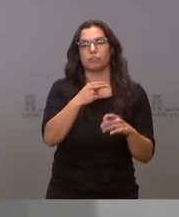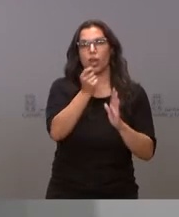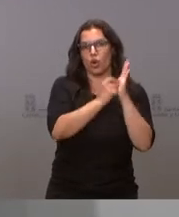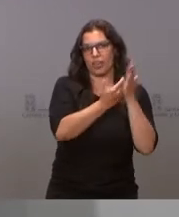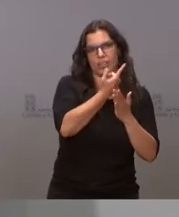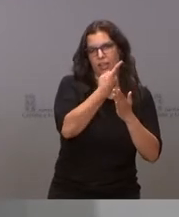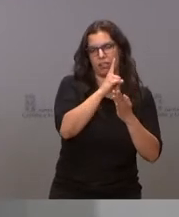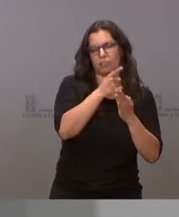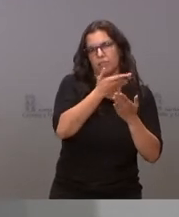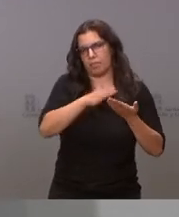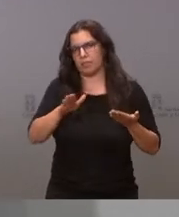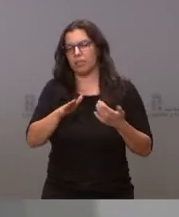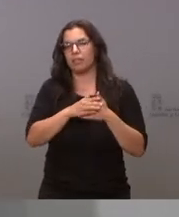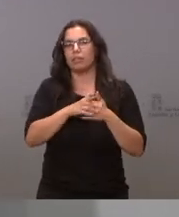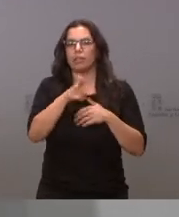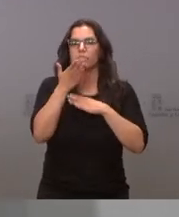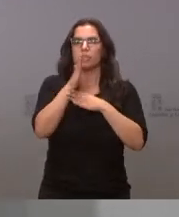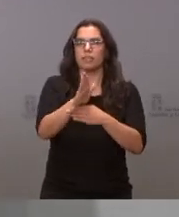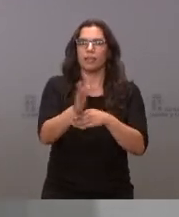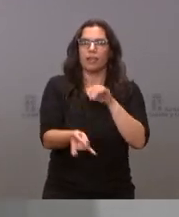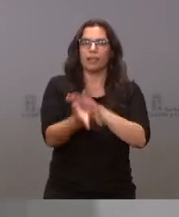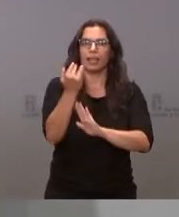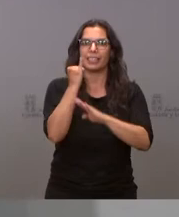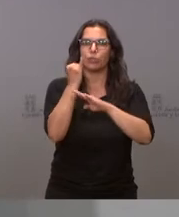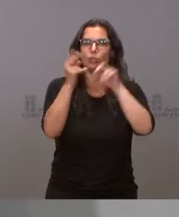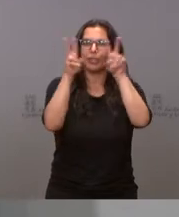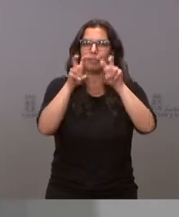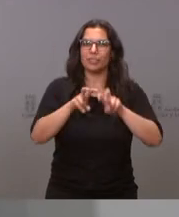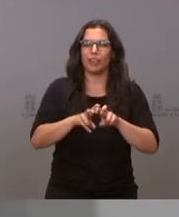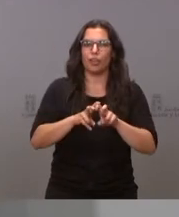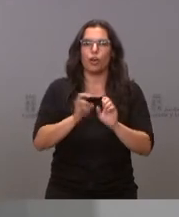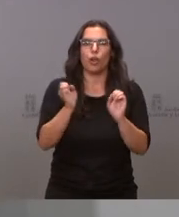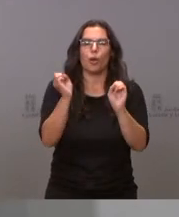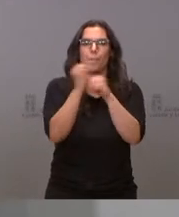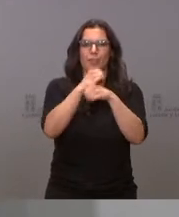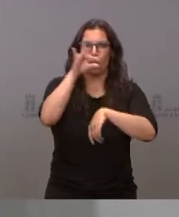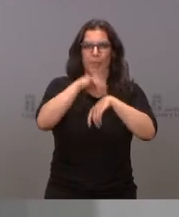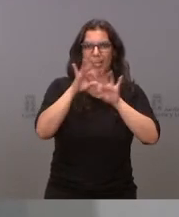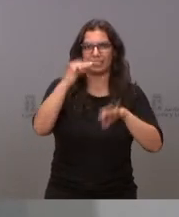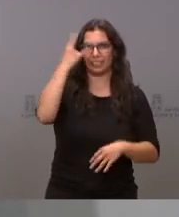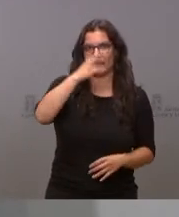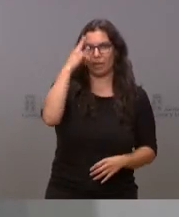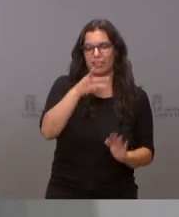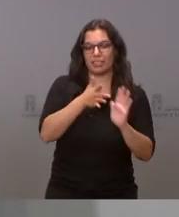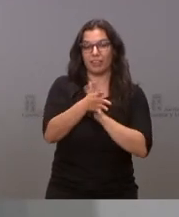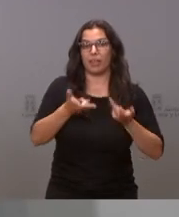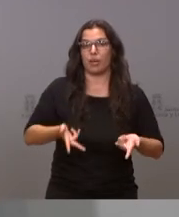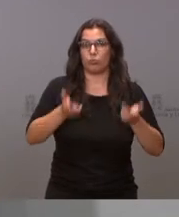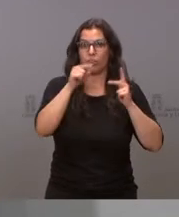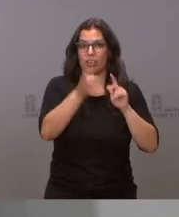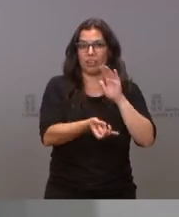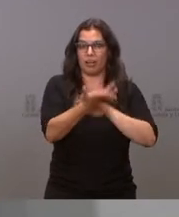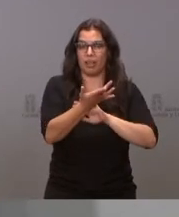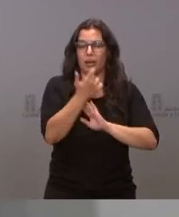del día ha presentado la creación del Instituto de Investigación Biomédica de Salamanca. Se trata de autorizar la creación